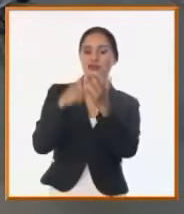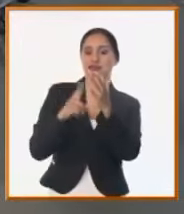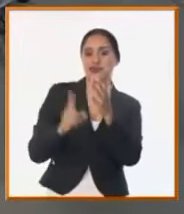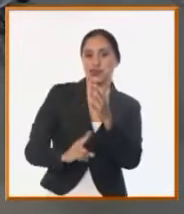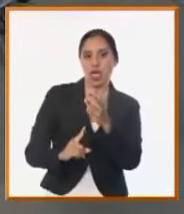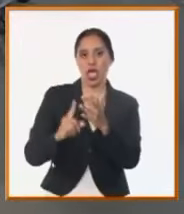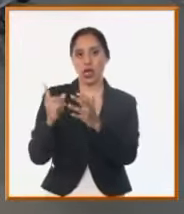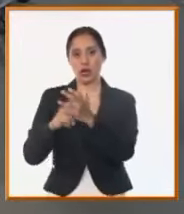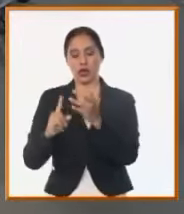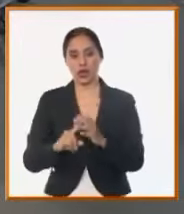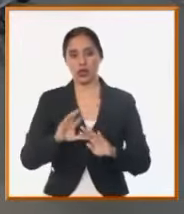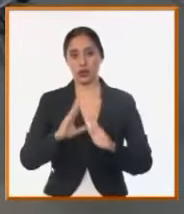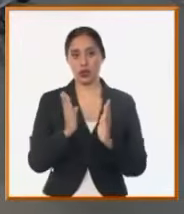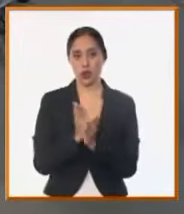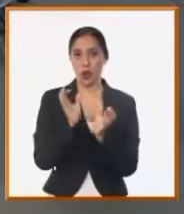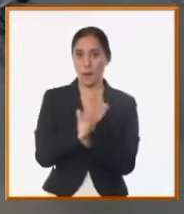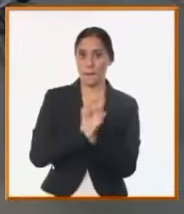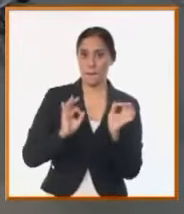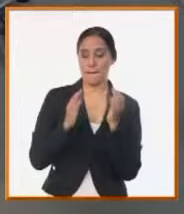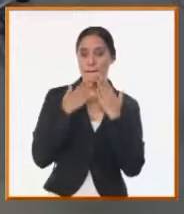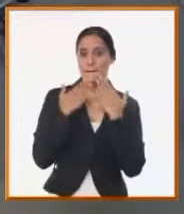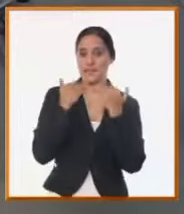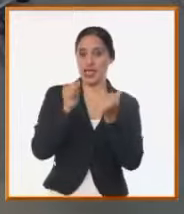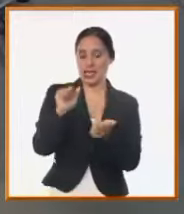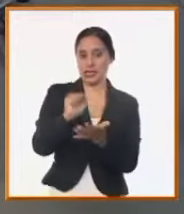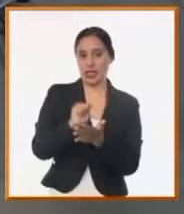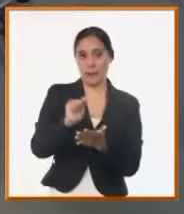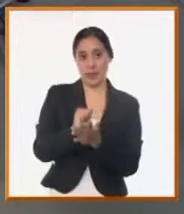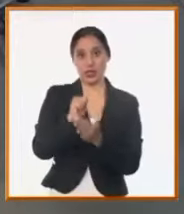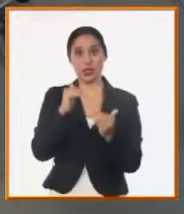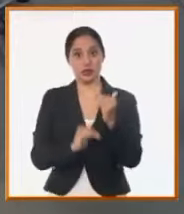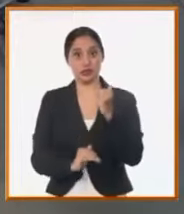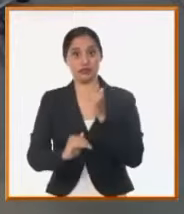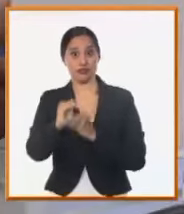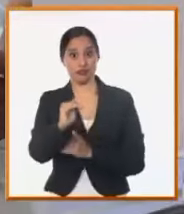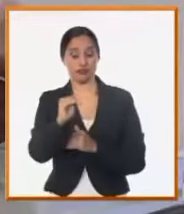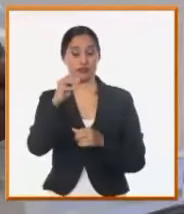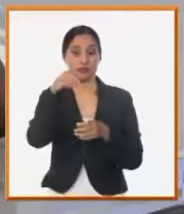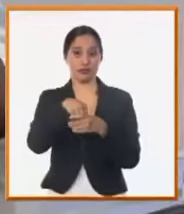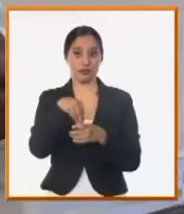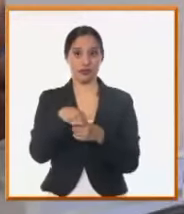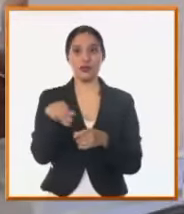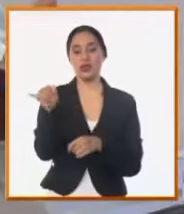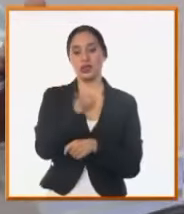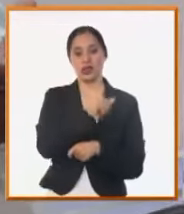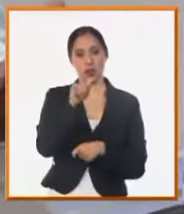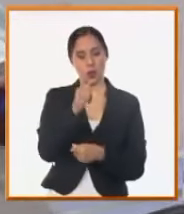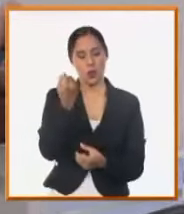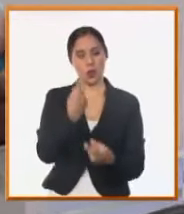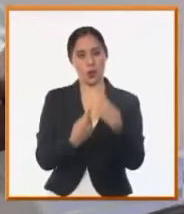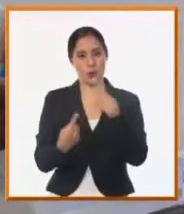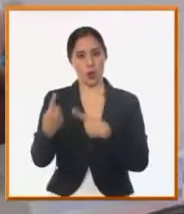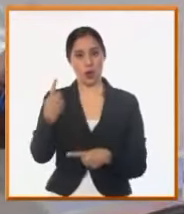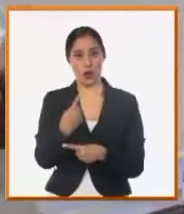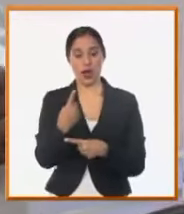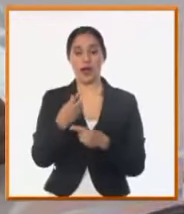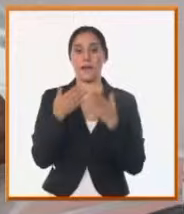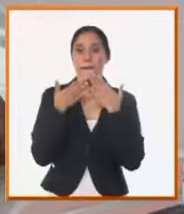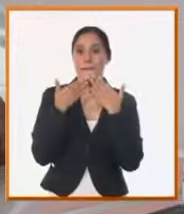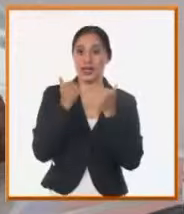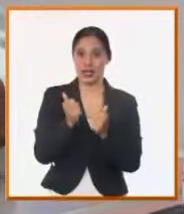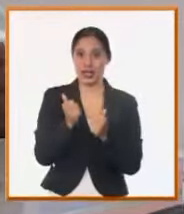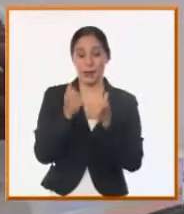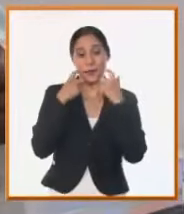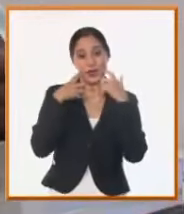con el que subimos el saliero el tape hay también serias restricciones con